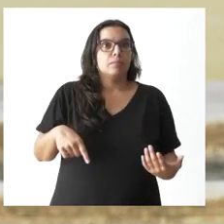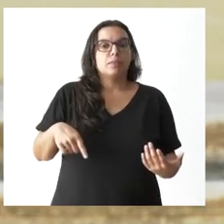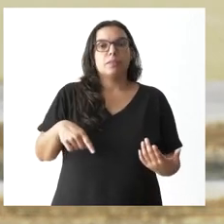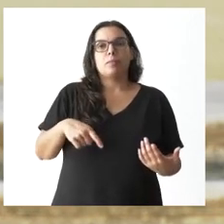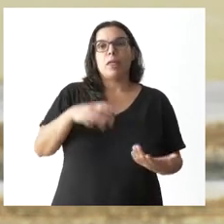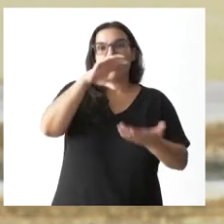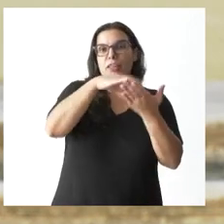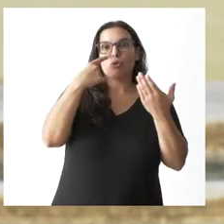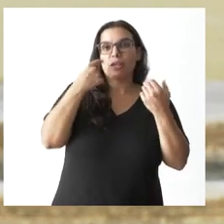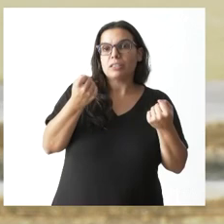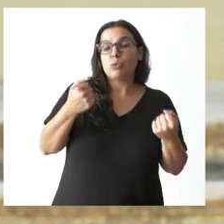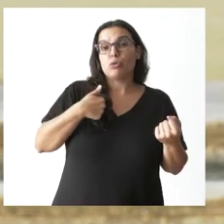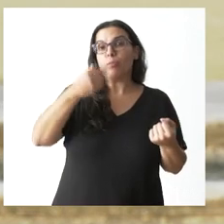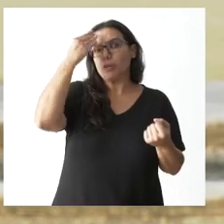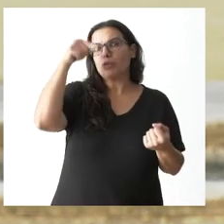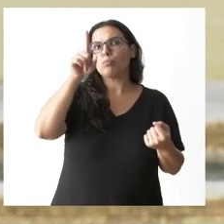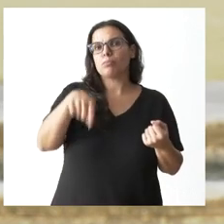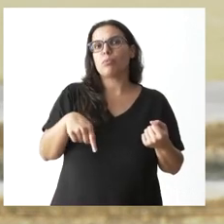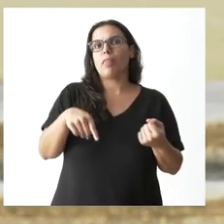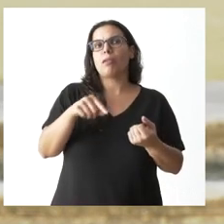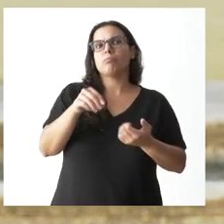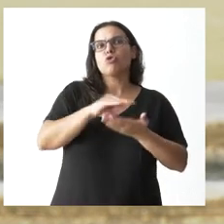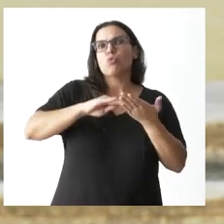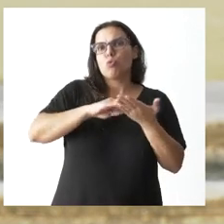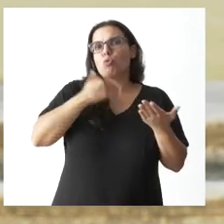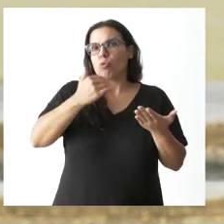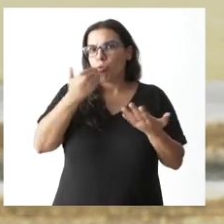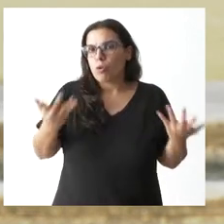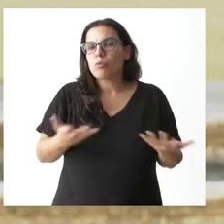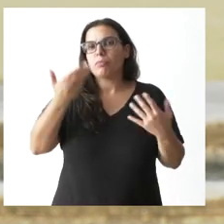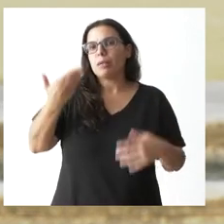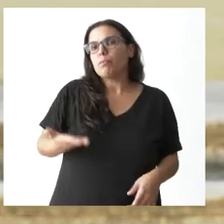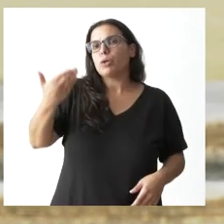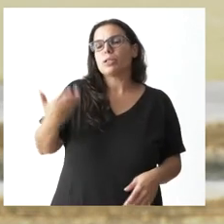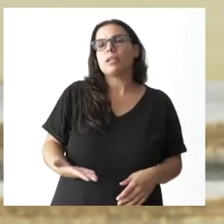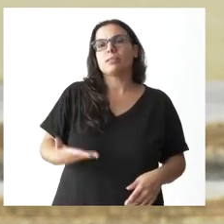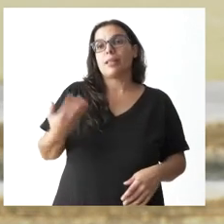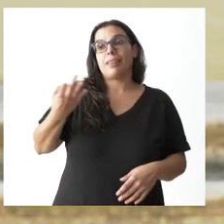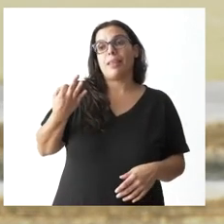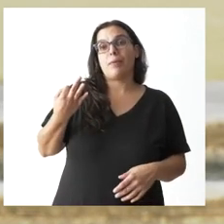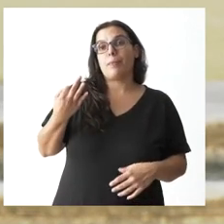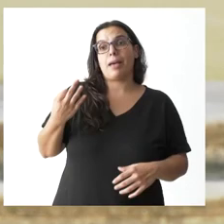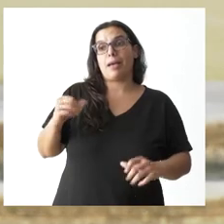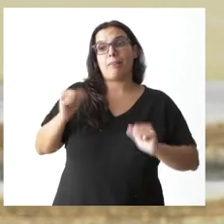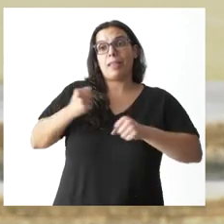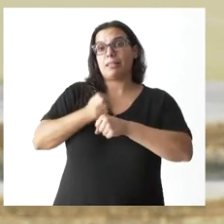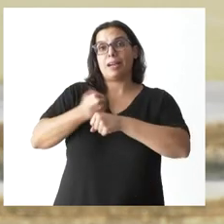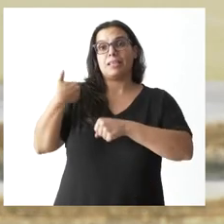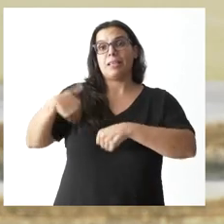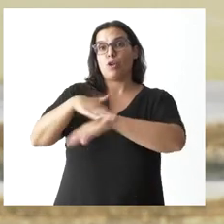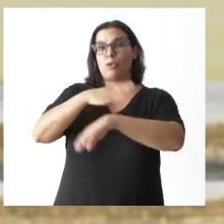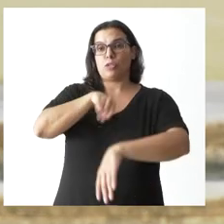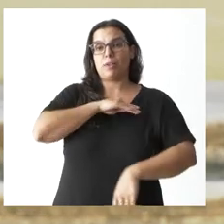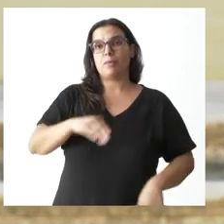centros de salud yo creo que podría ser también otra de las medidas importantes que debe ponerse a ello el gobierno de España